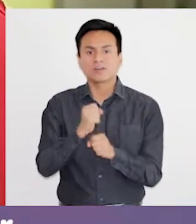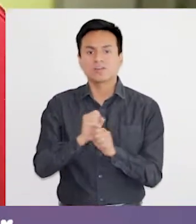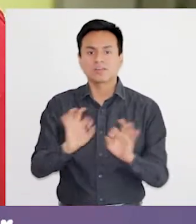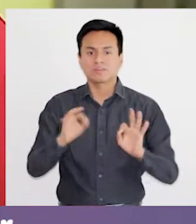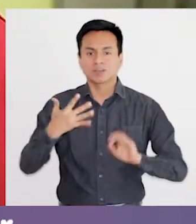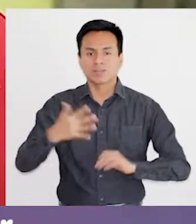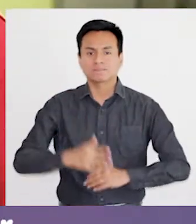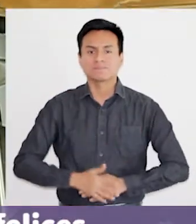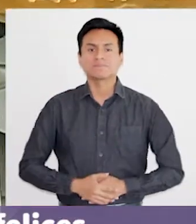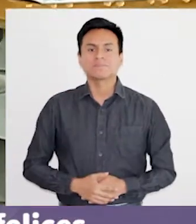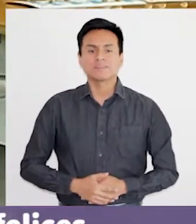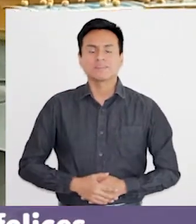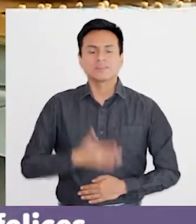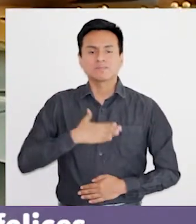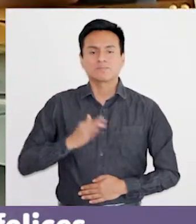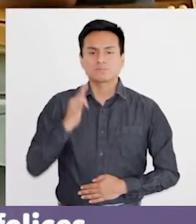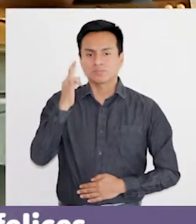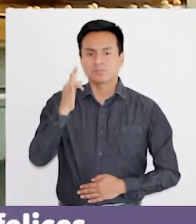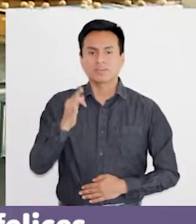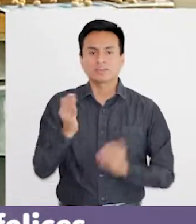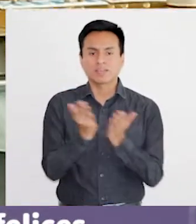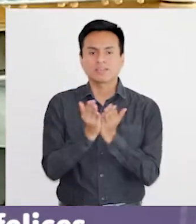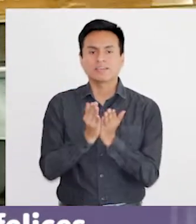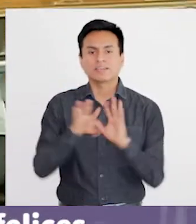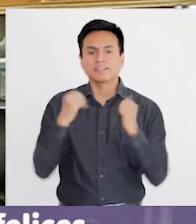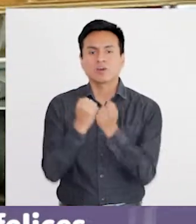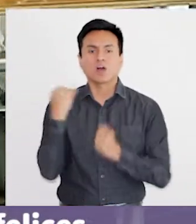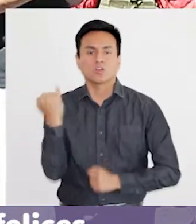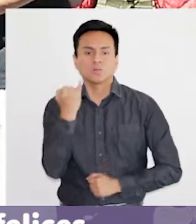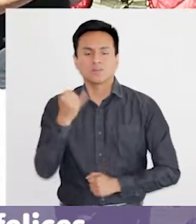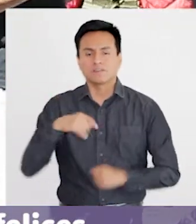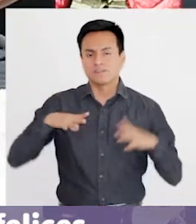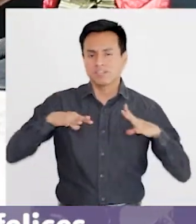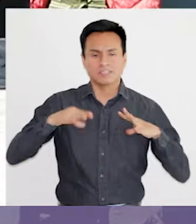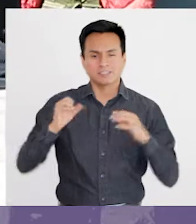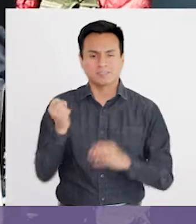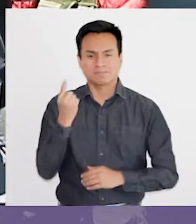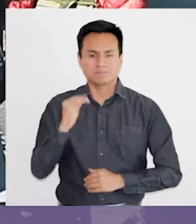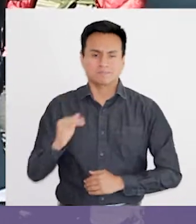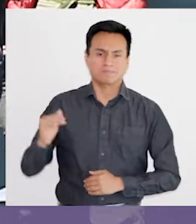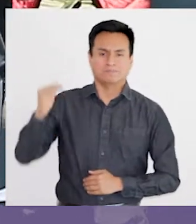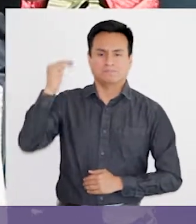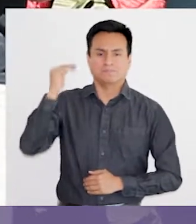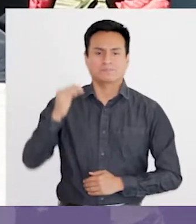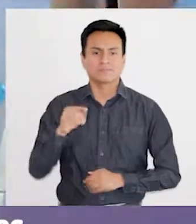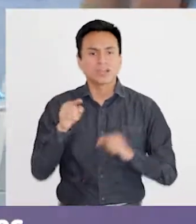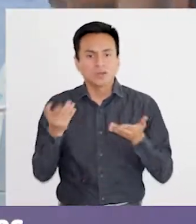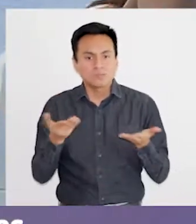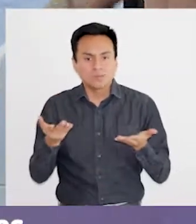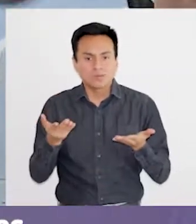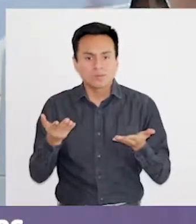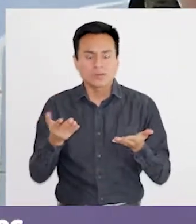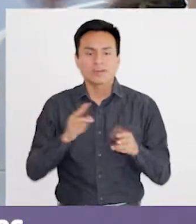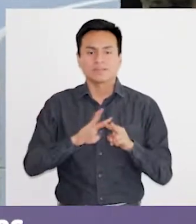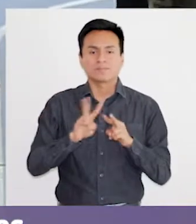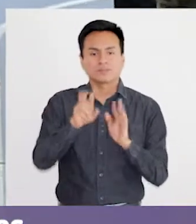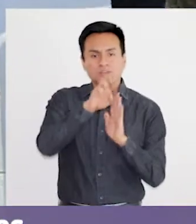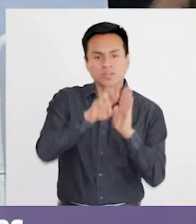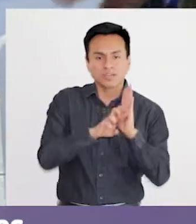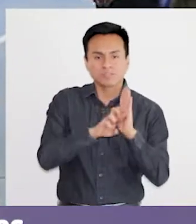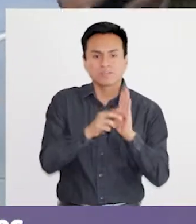aquí están haciendo un trabajo espectacular. Queremos que sean estudiantes íntegros, autónomos y felices por sobre todas las cosas. Y para eso